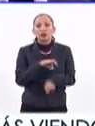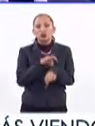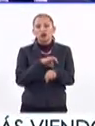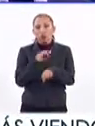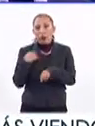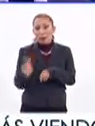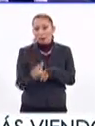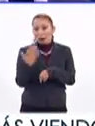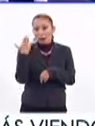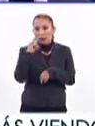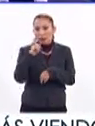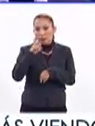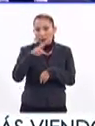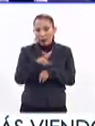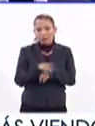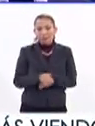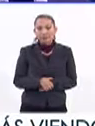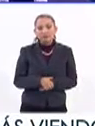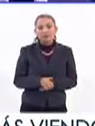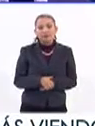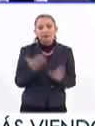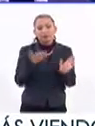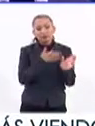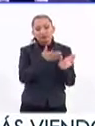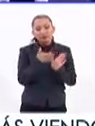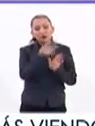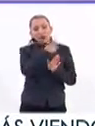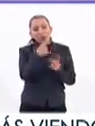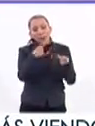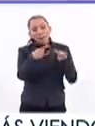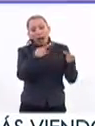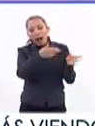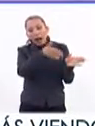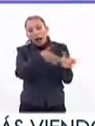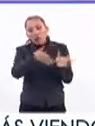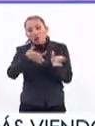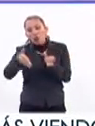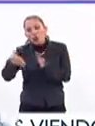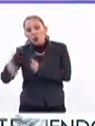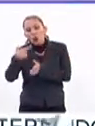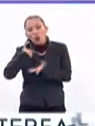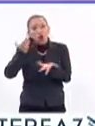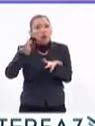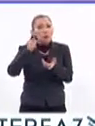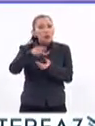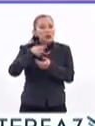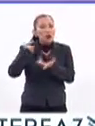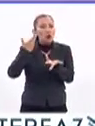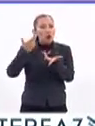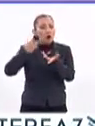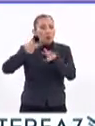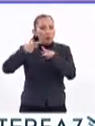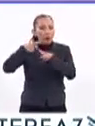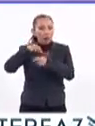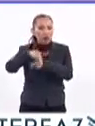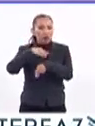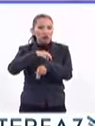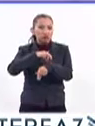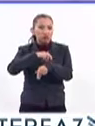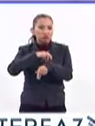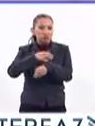retomando la pregunta que hacía Omar en el corte, ¿en qué etapa están ustedes del desarrollo y por dónde va el asunto?